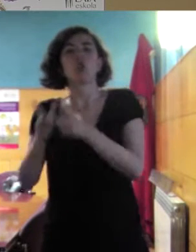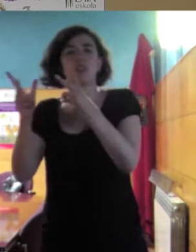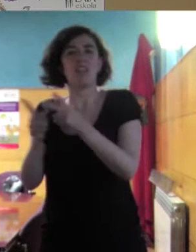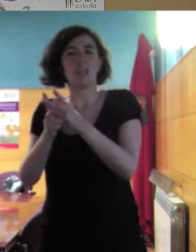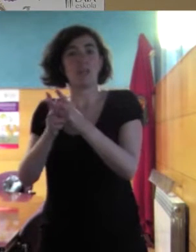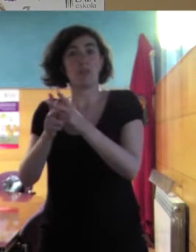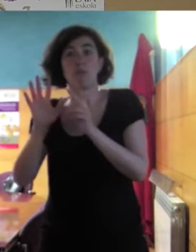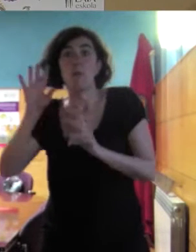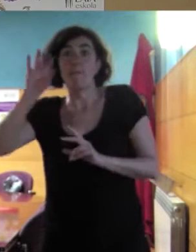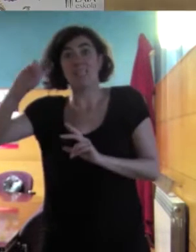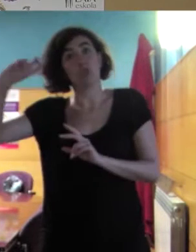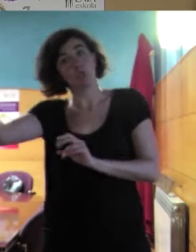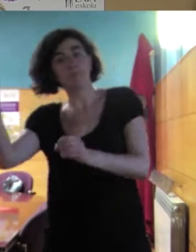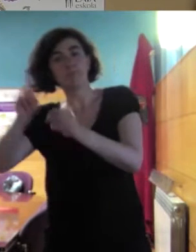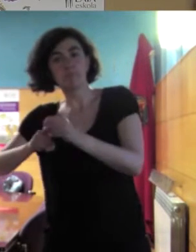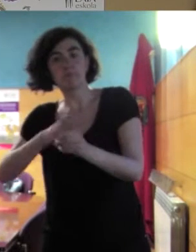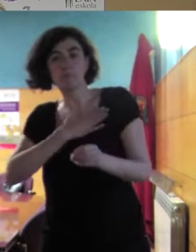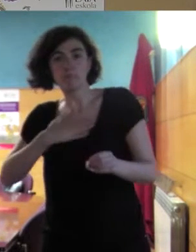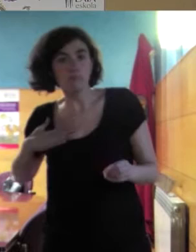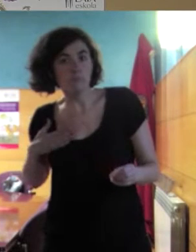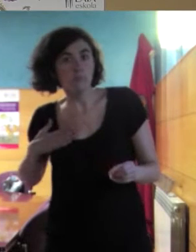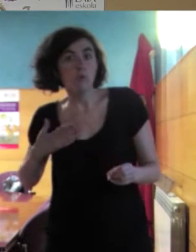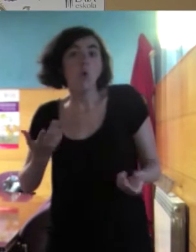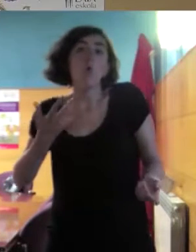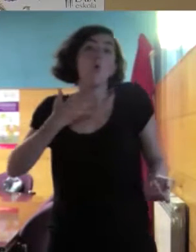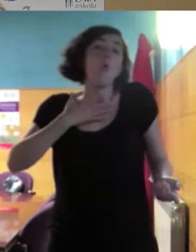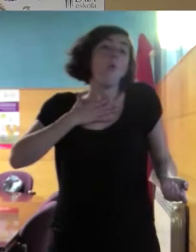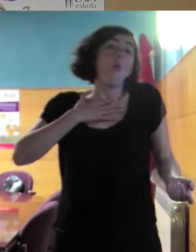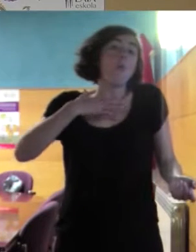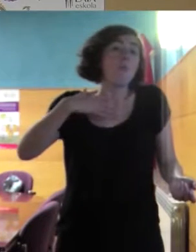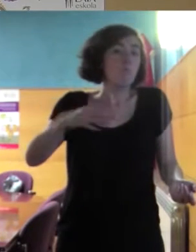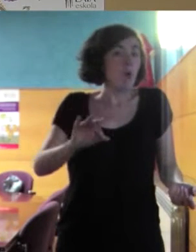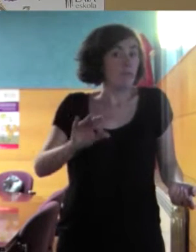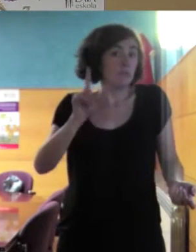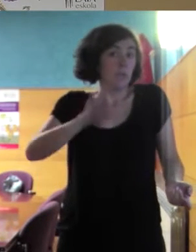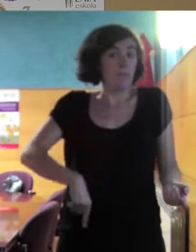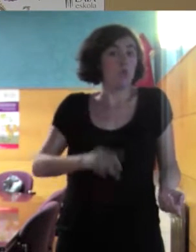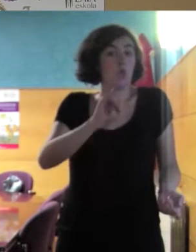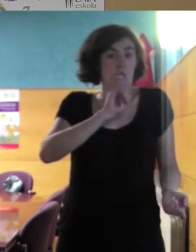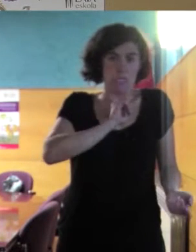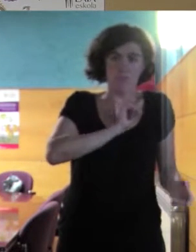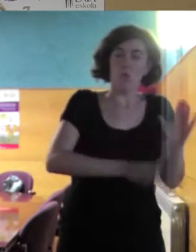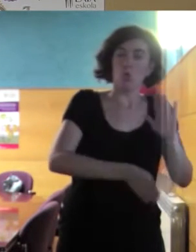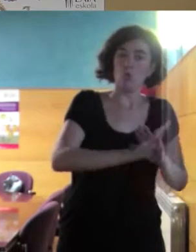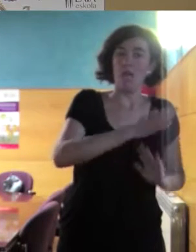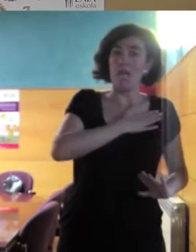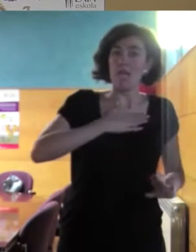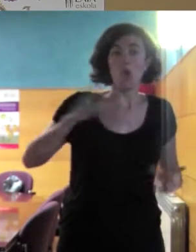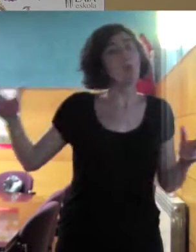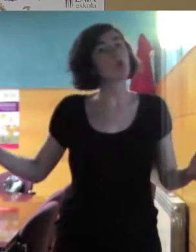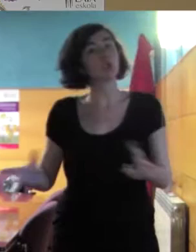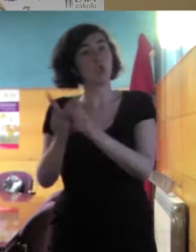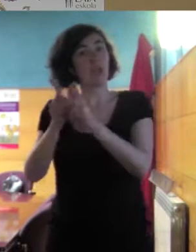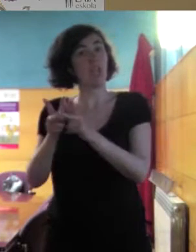Se puede dar el otro caso, mantengo mi identidad de origen, y no quiero formar parte de la sociedad receptora, o no